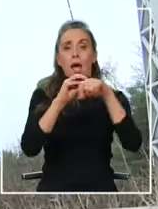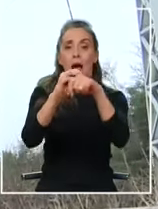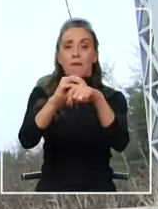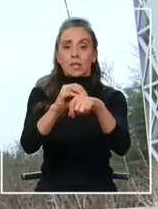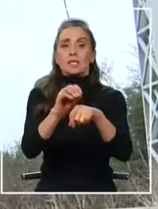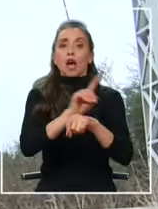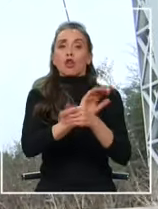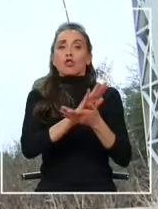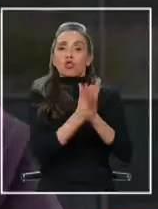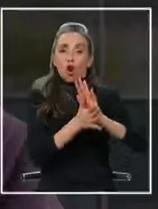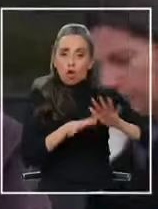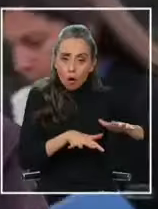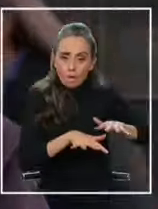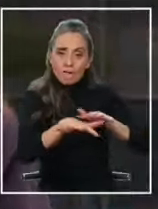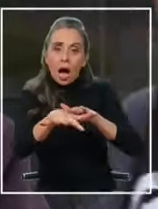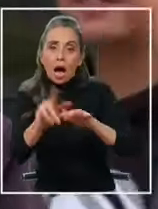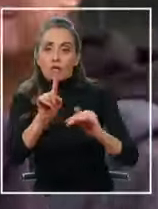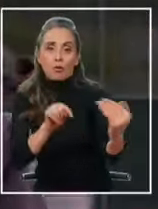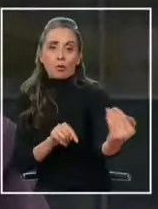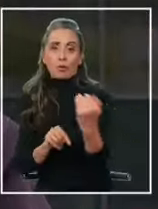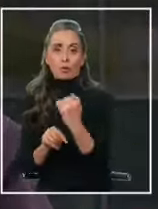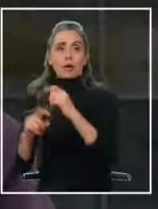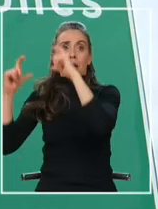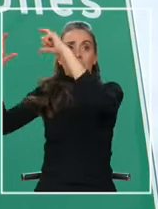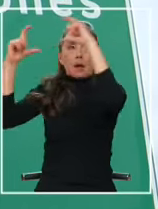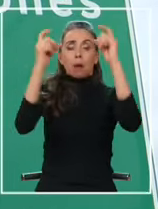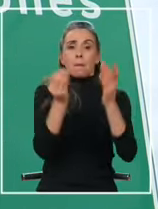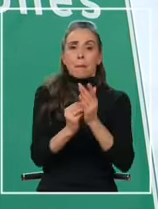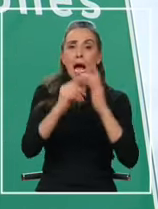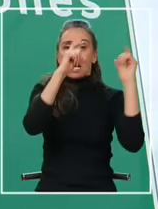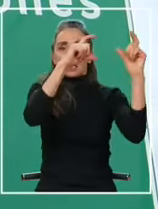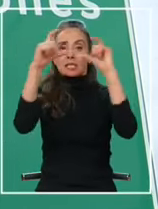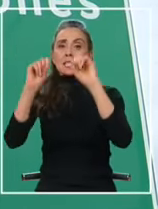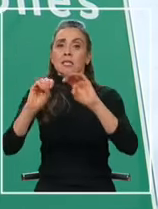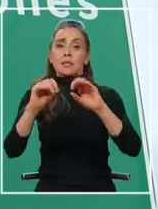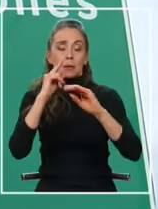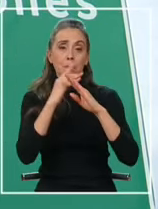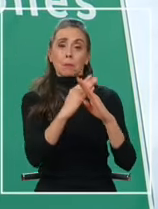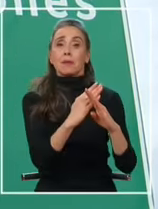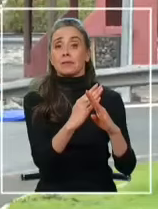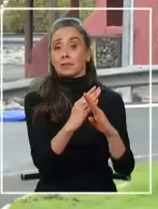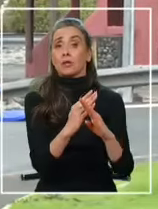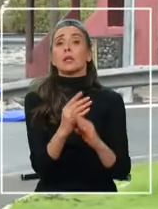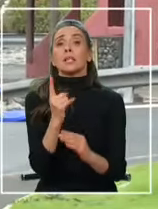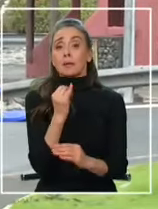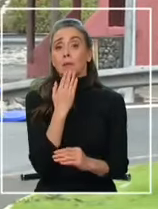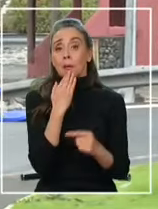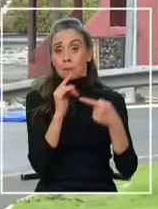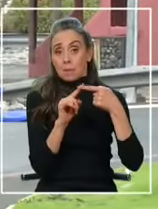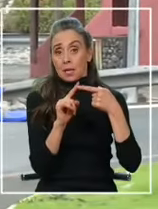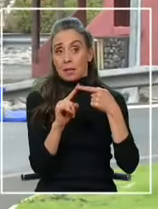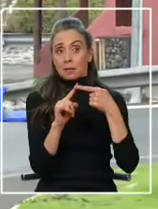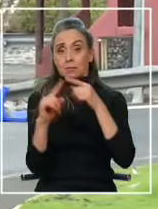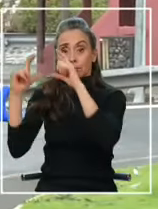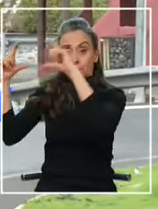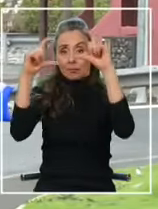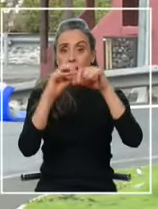prevención. Se puede reforzar la señalética, por un lado, y por otro lado se puede lograr que